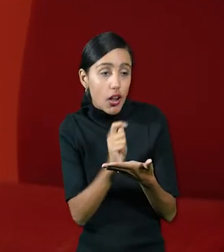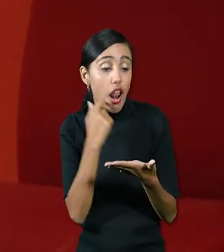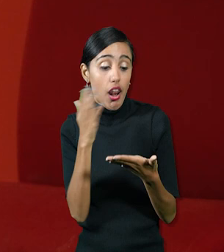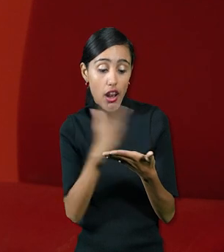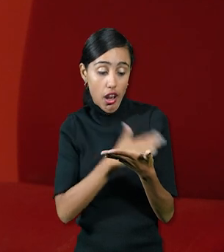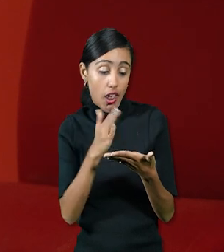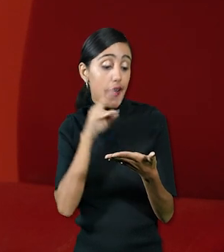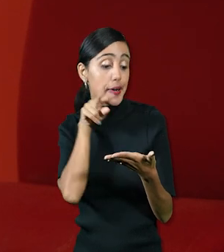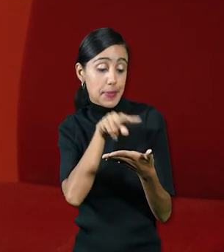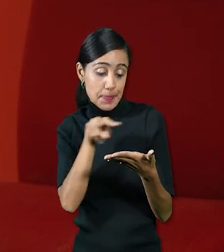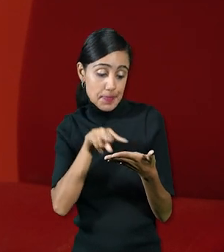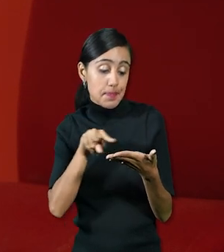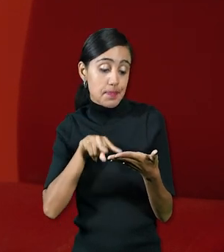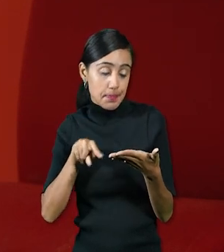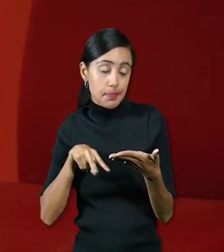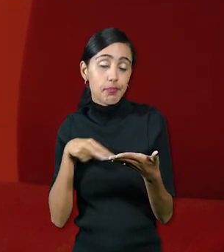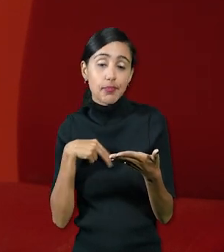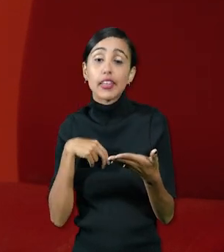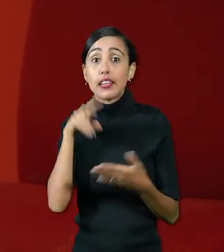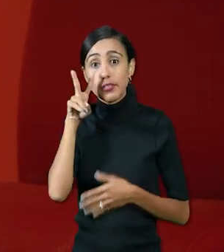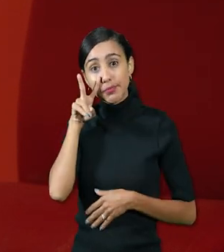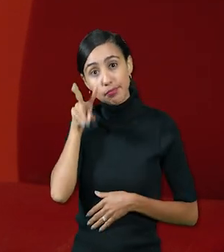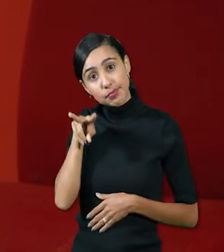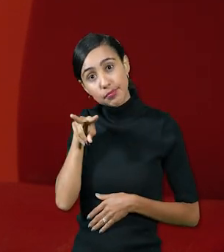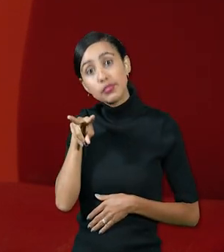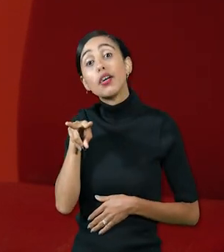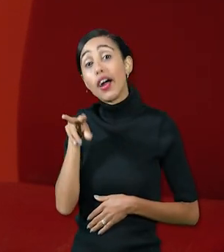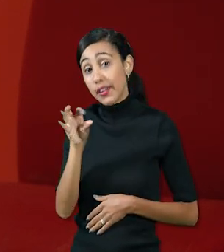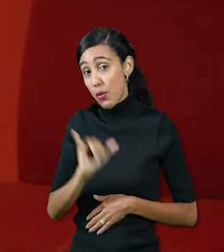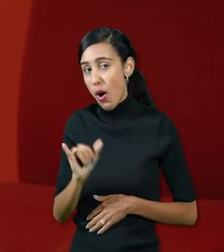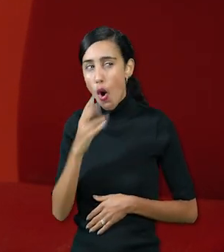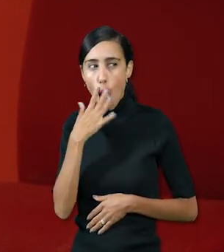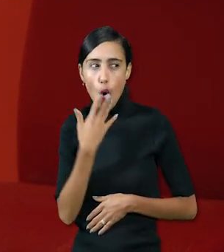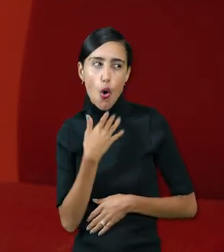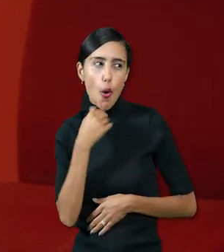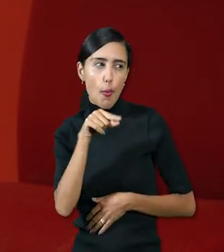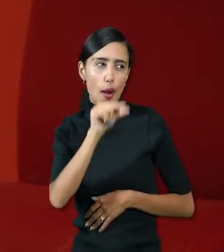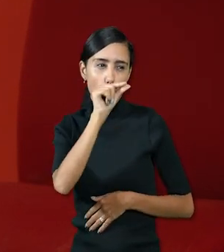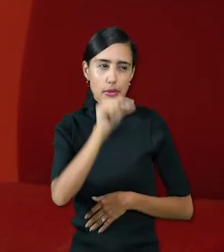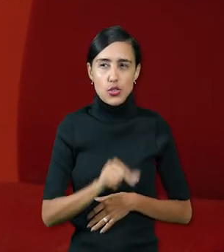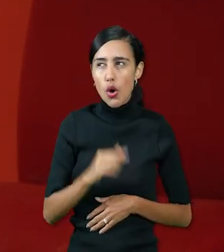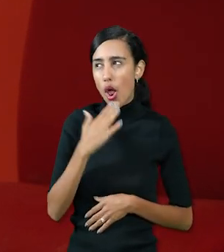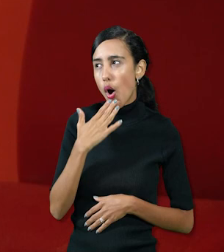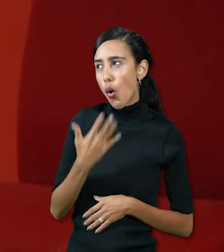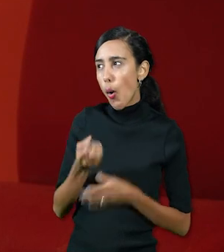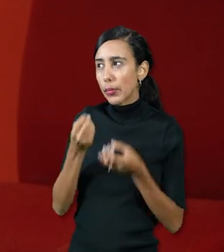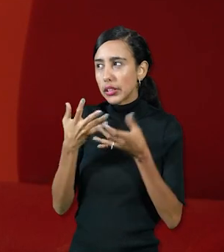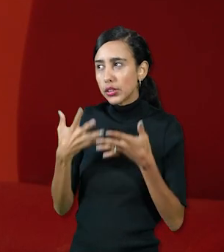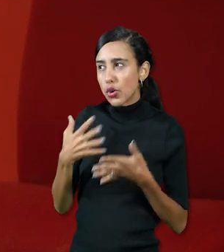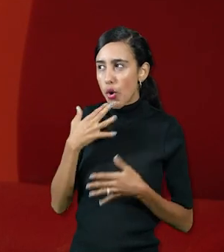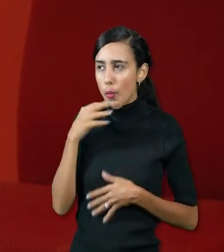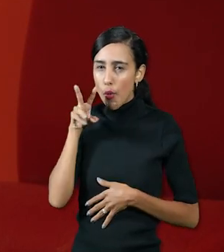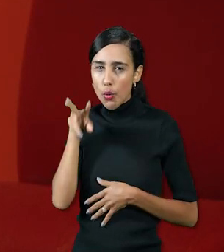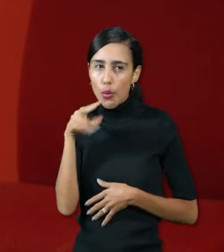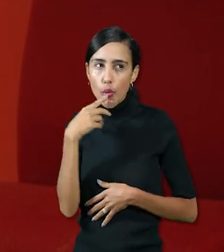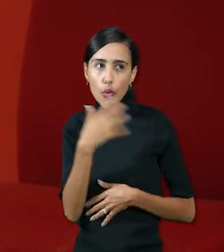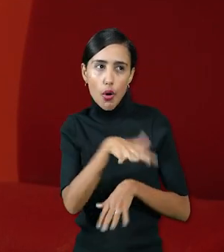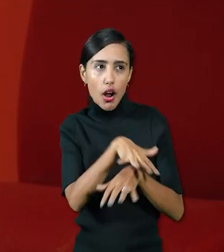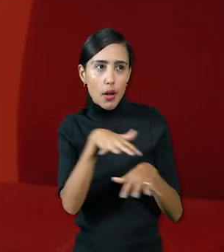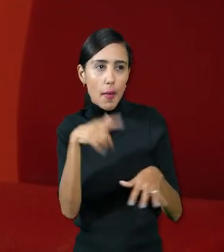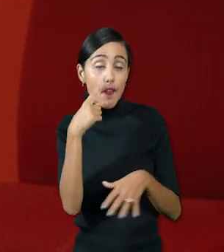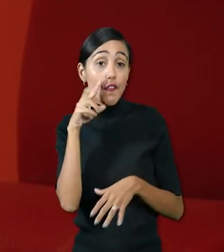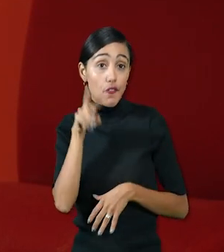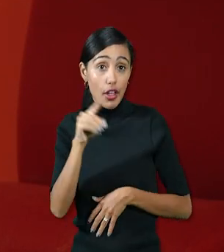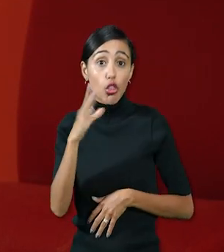libros y por supuesto observar cómo se comporta la gente cómo se comporta la naturaleza los animales ver